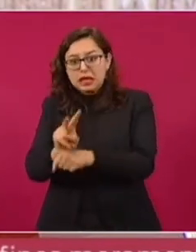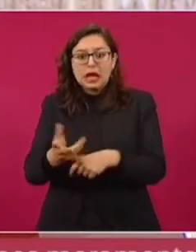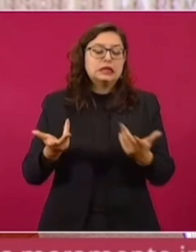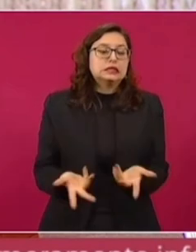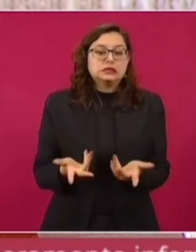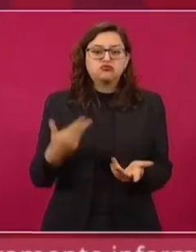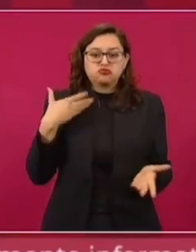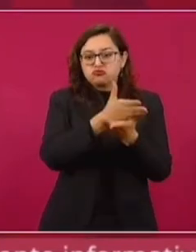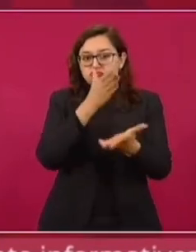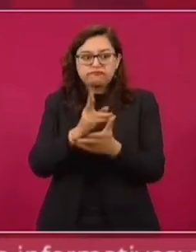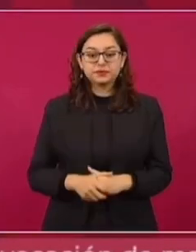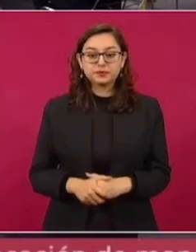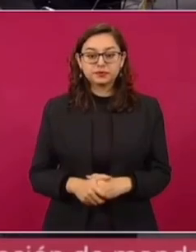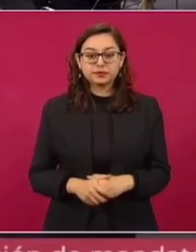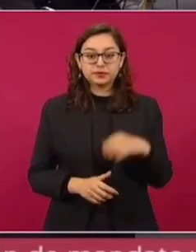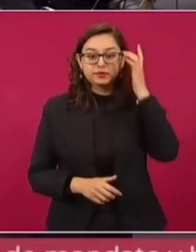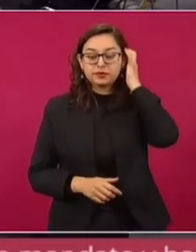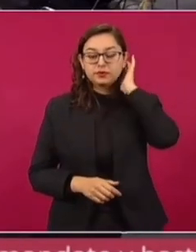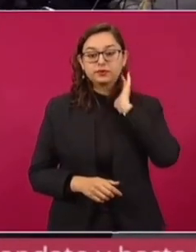Que vaya yo a las obras.